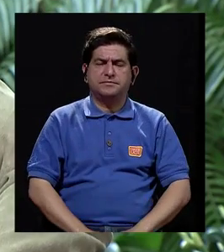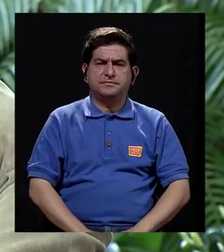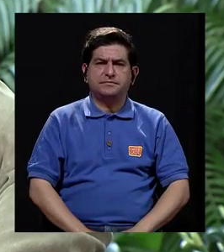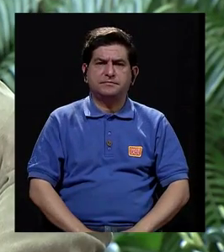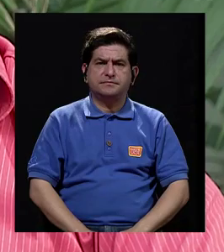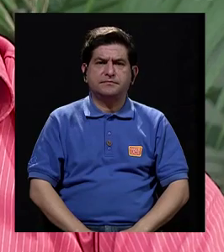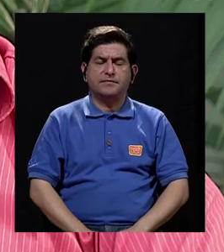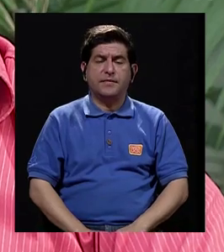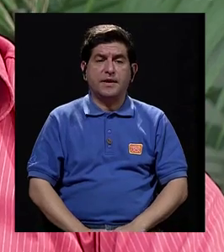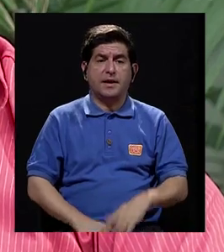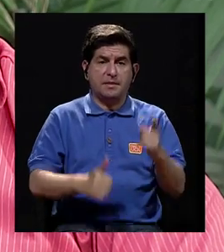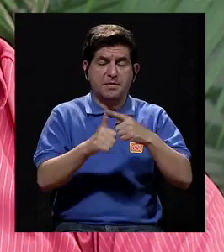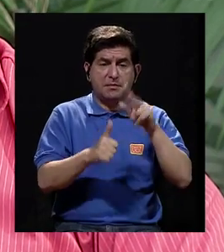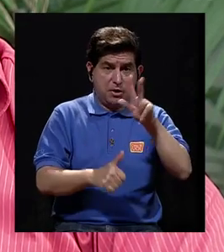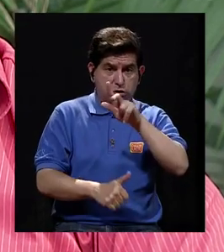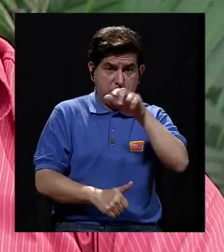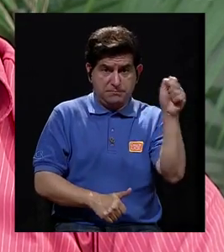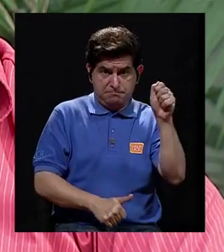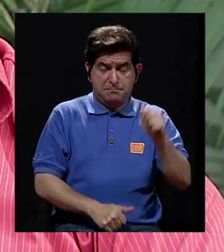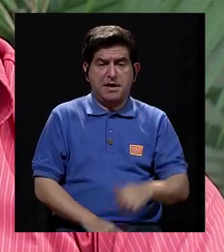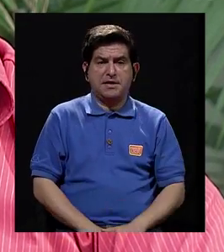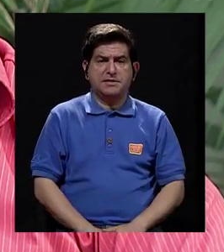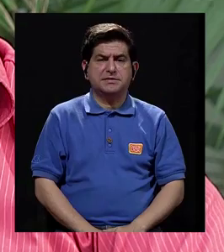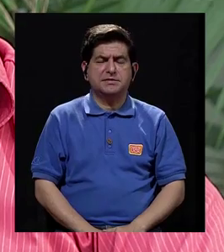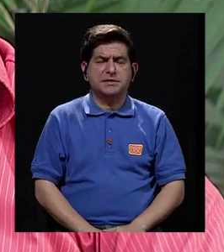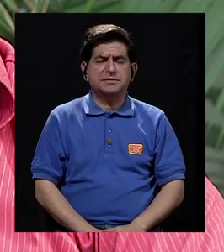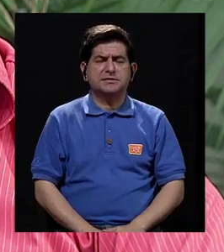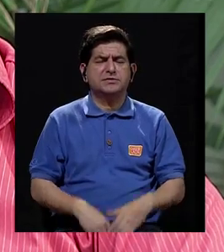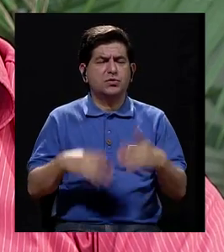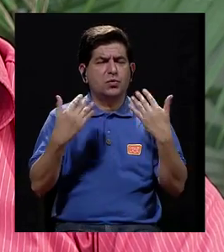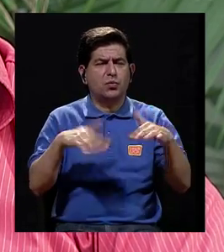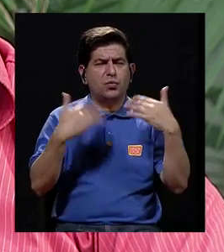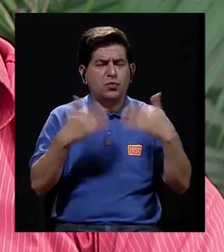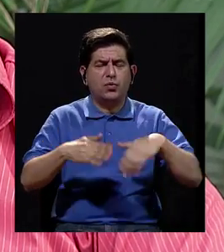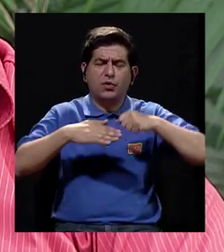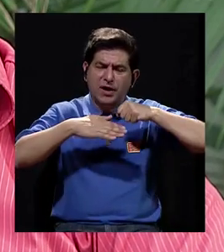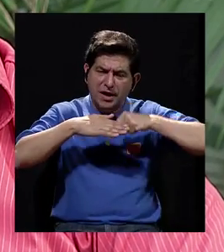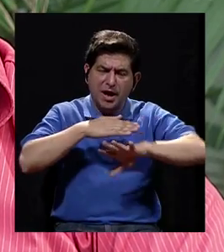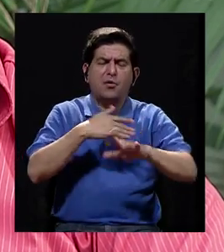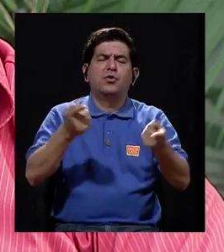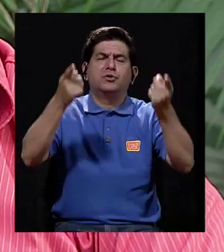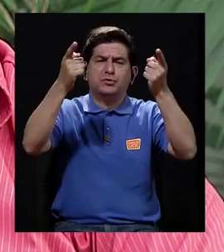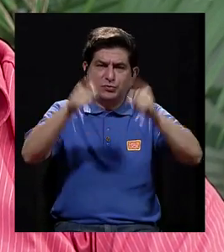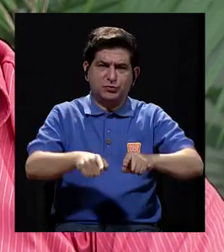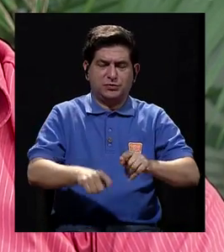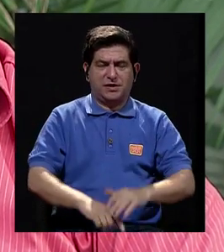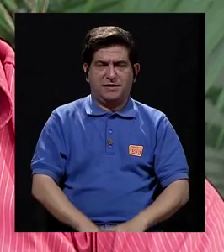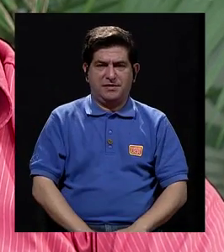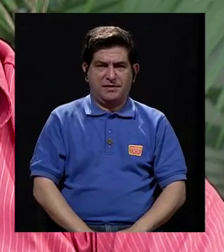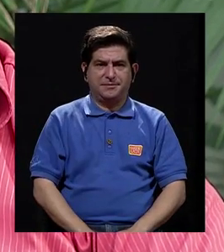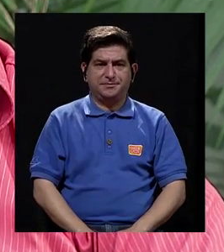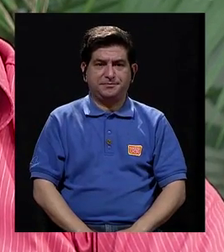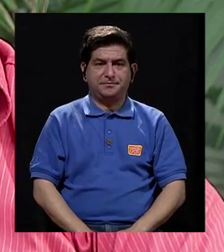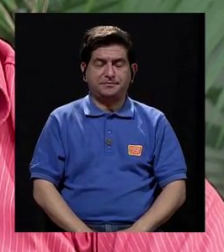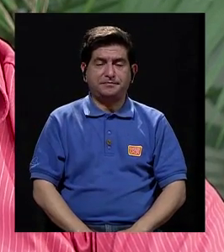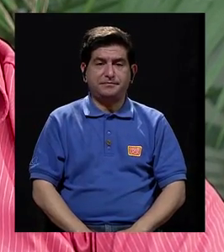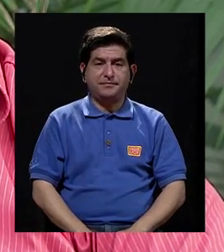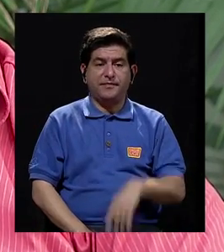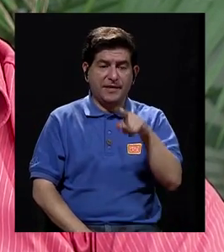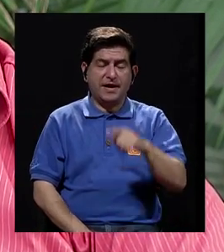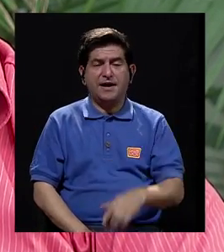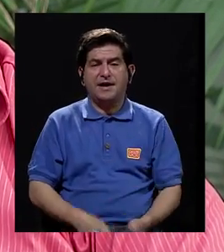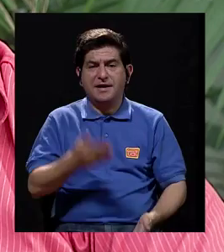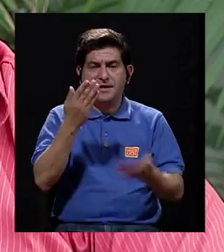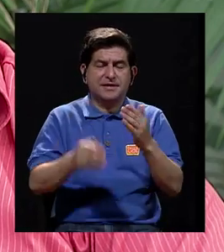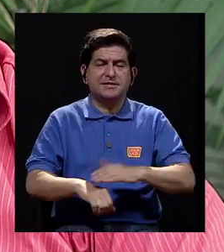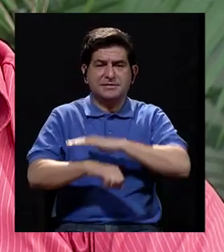¿verdad? Claro. En el primer trimestre, digamos, hay una alta incidencia de abortos, desgraciadamente, que es cuando se pierde la